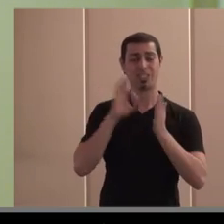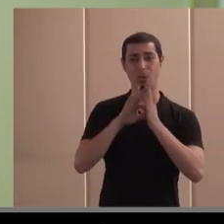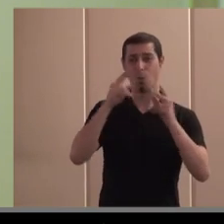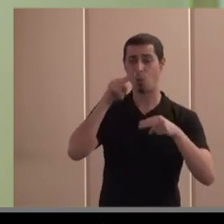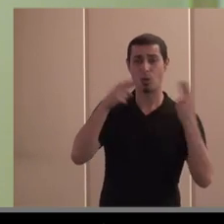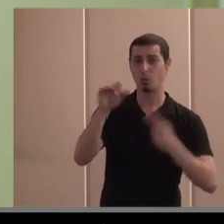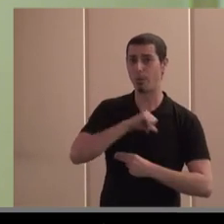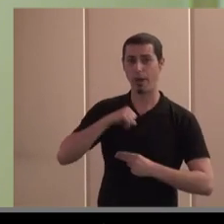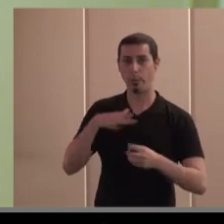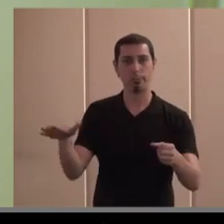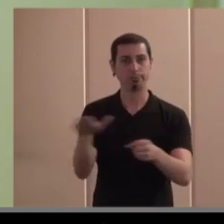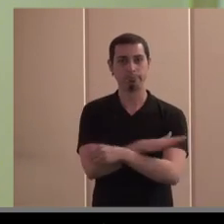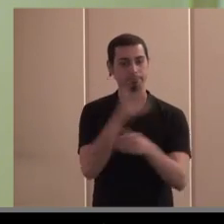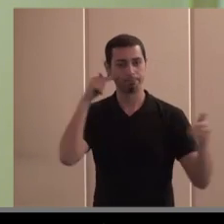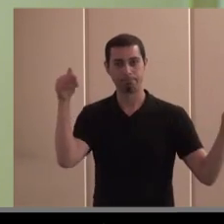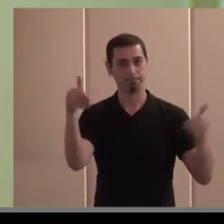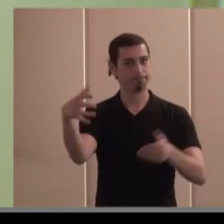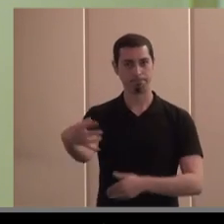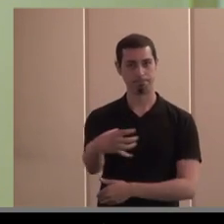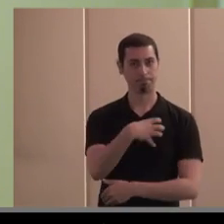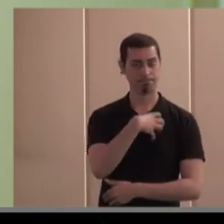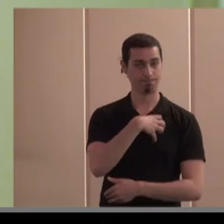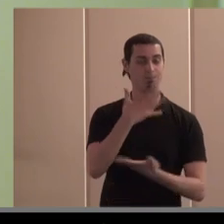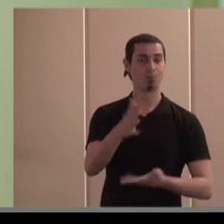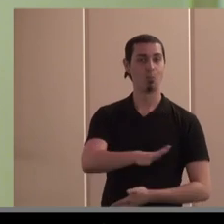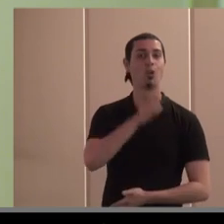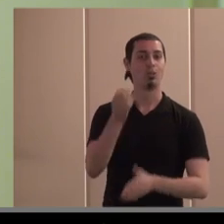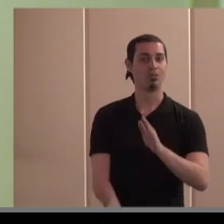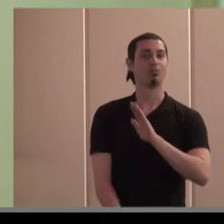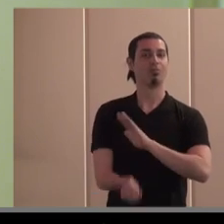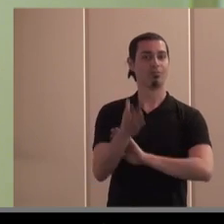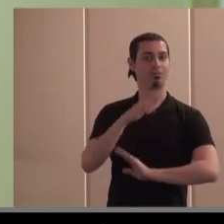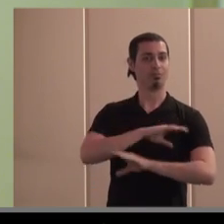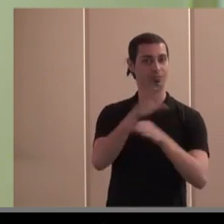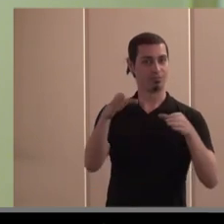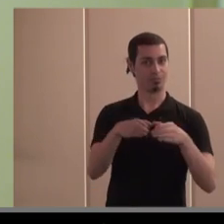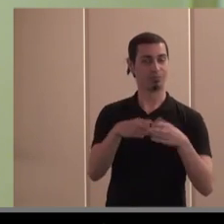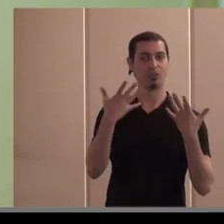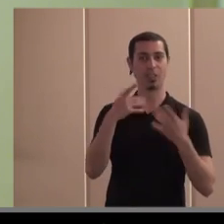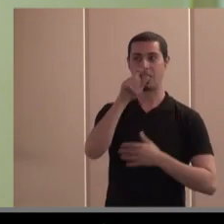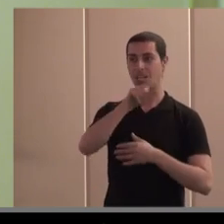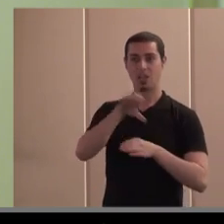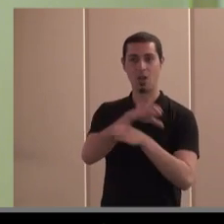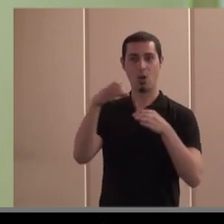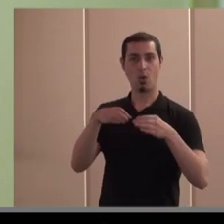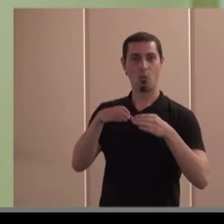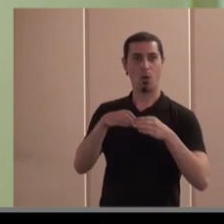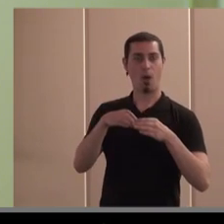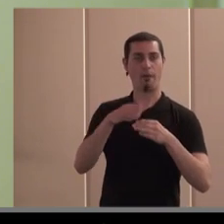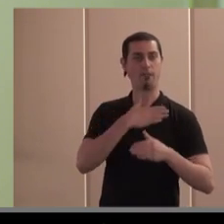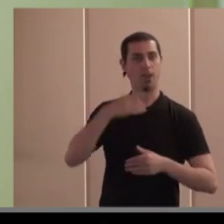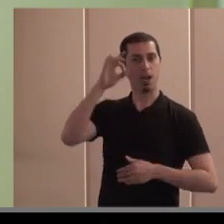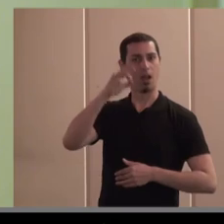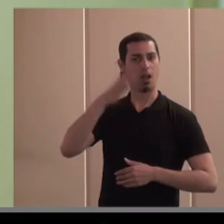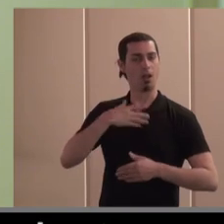privado podían resolver determinadas situaciones. Con lo cual, había una reacción colectiva de un grupo de emprendedores